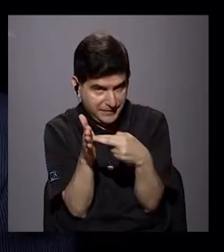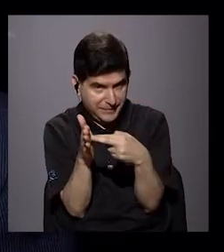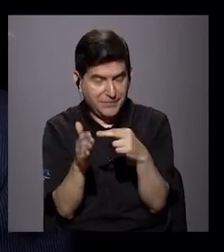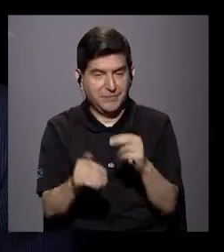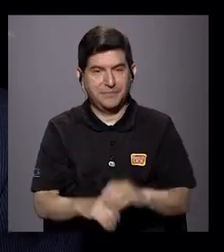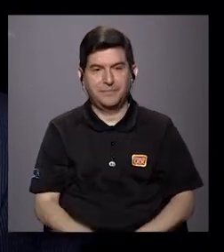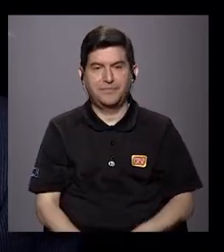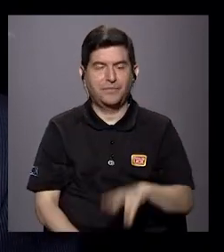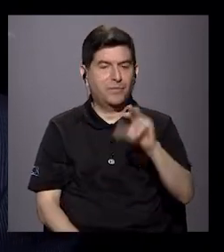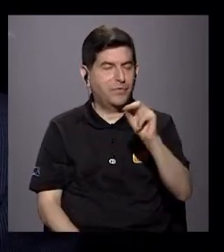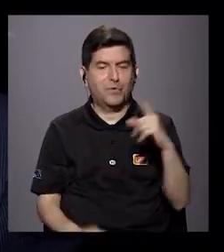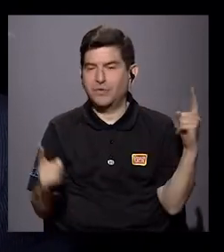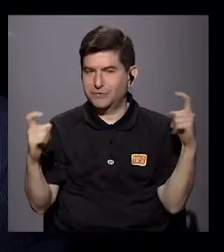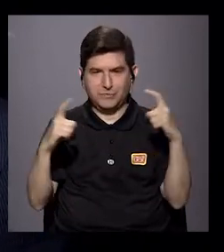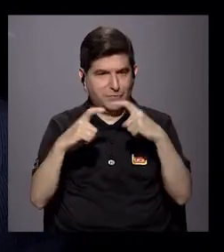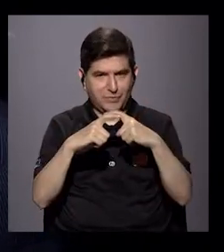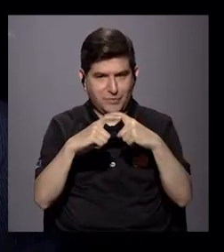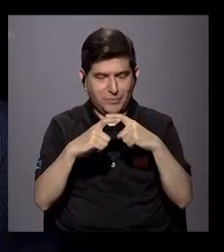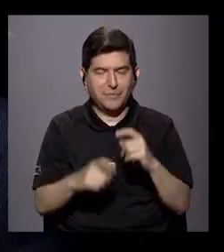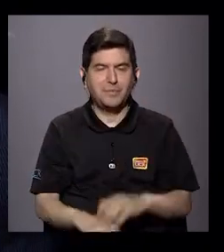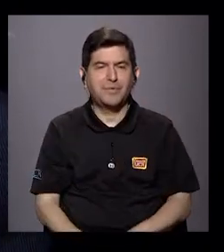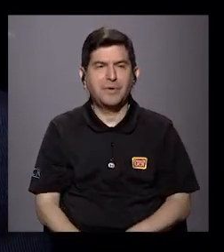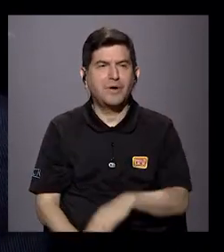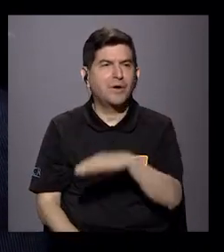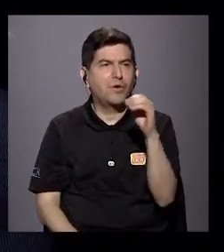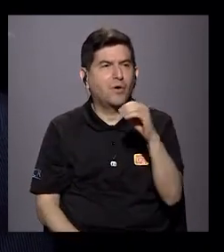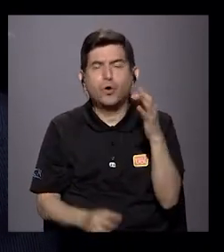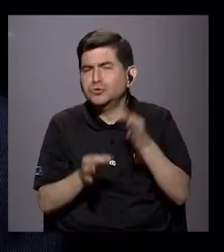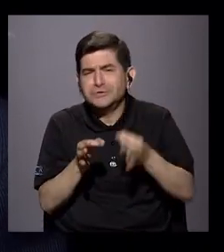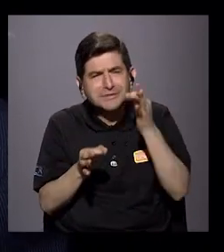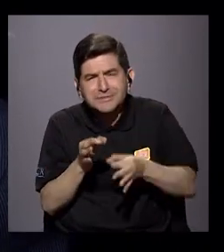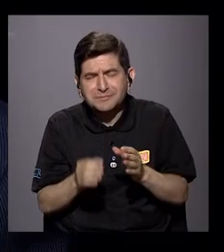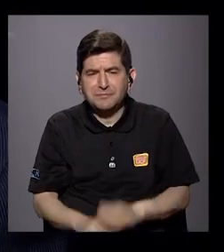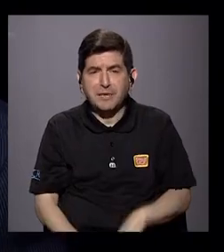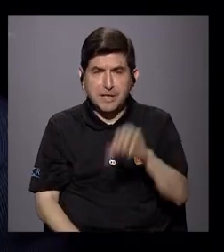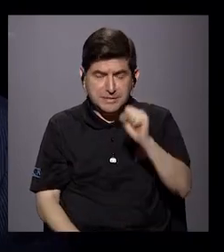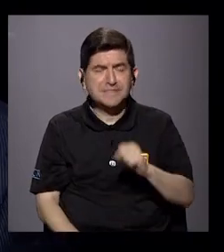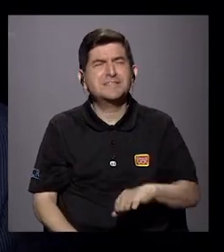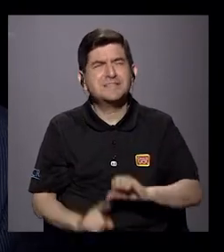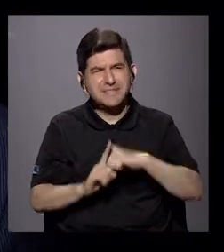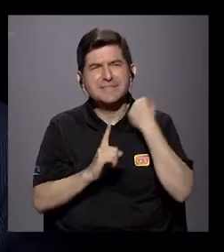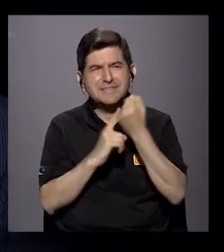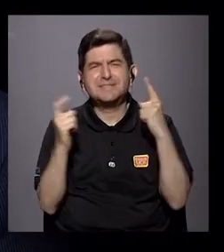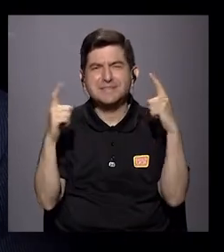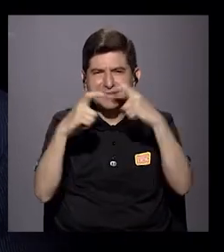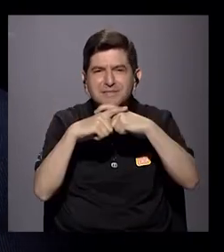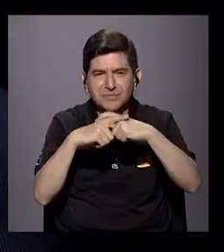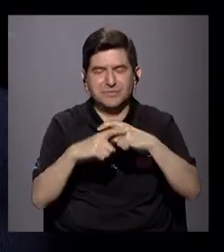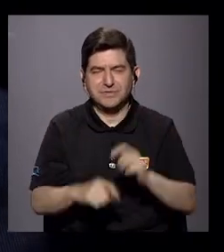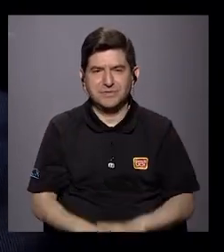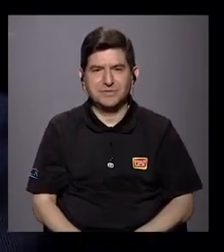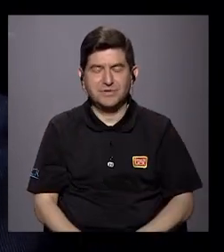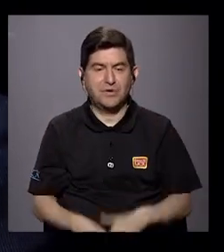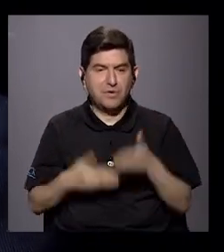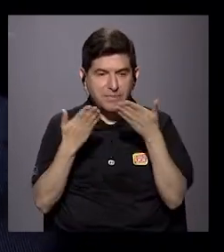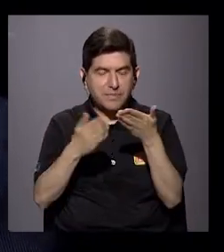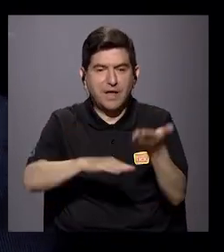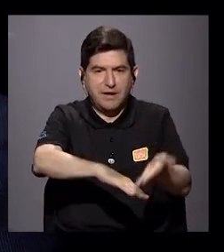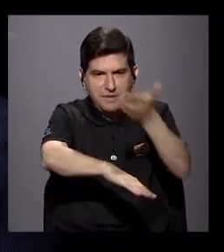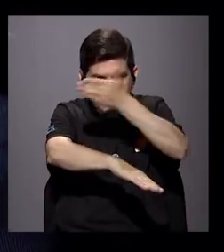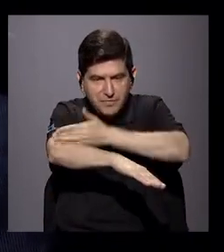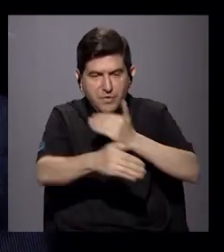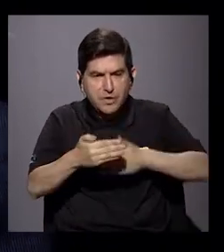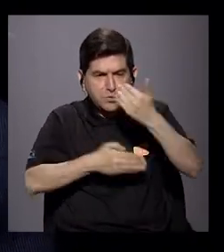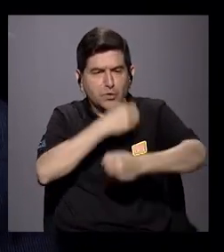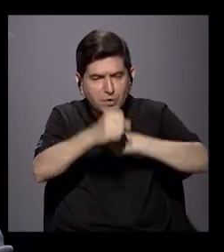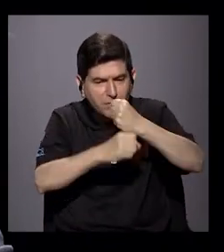no es nada complejo, no es sencillo, sí es complejo en aras de poder dar esos saltos después